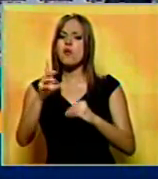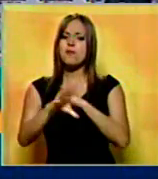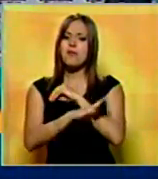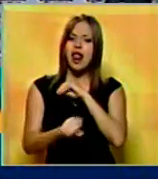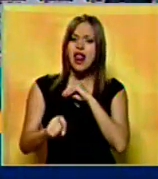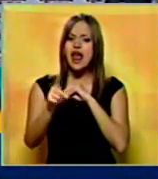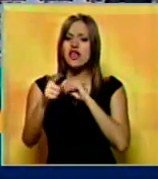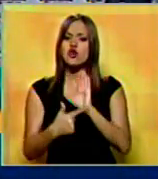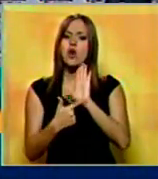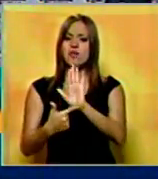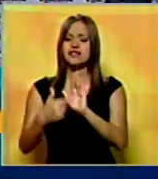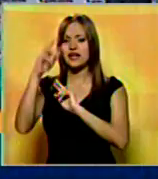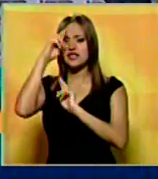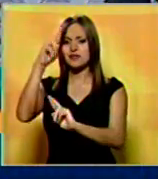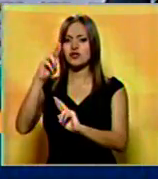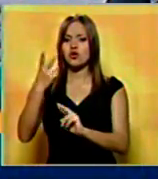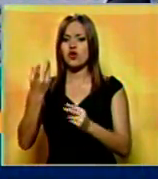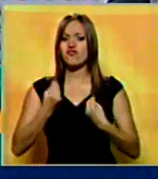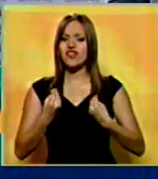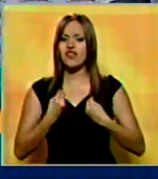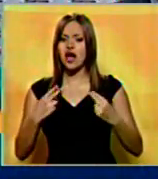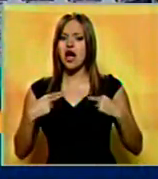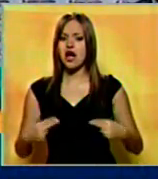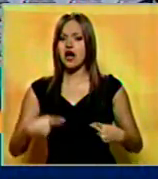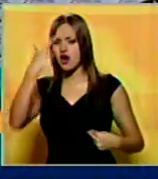demuestren algún respeto por la vida humana?